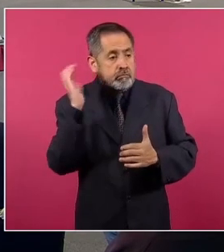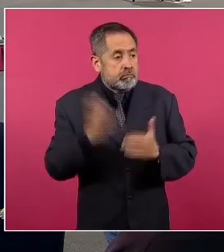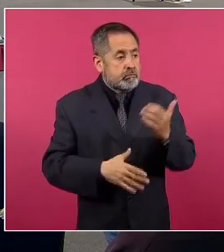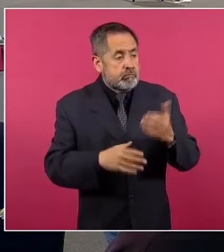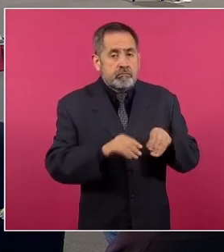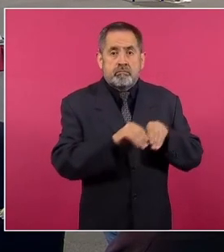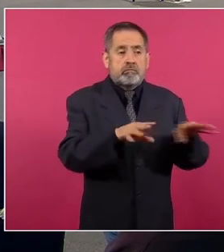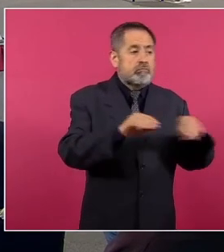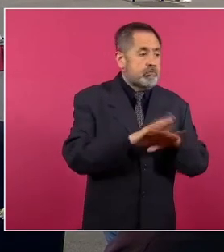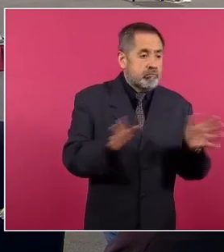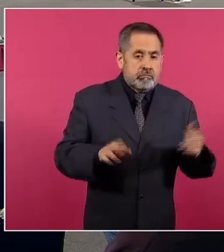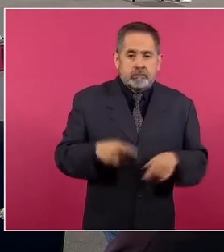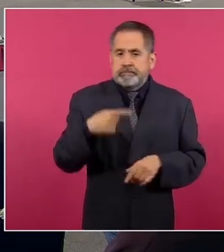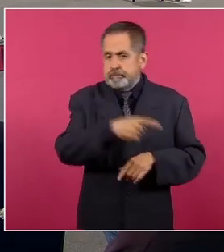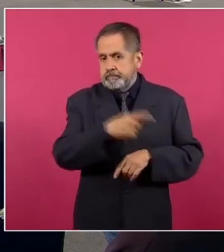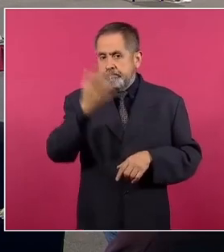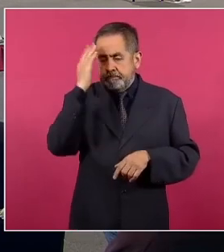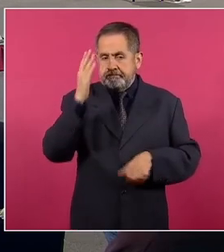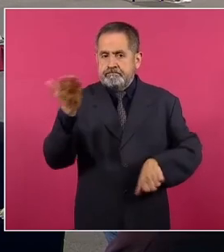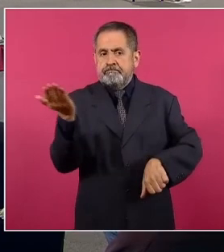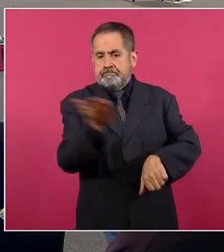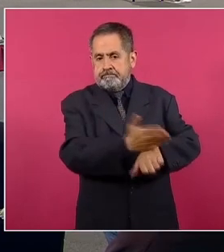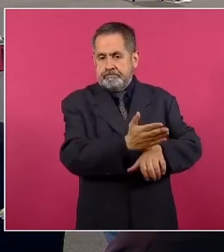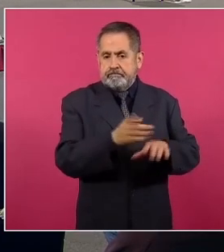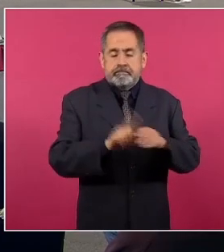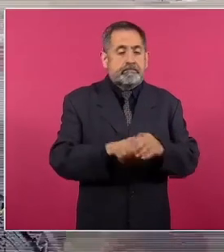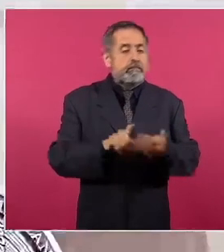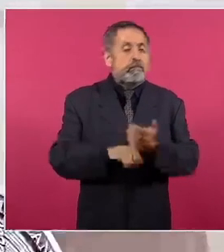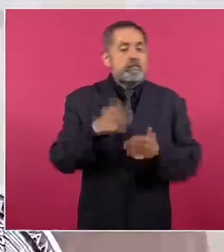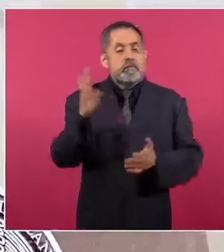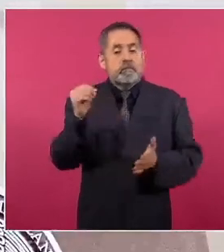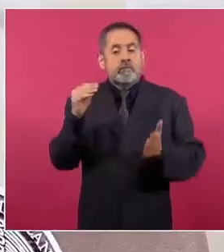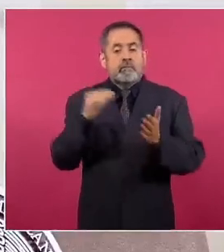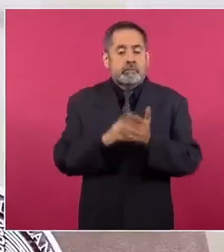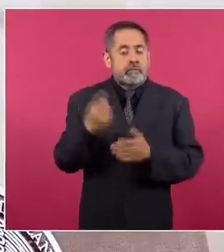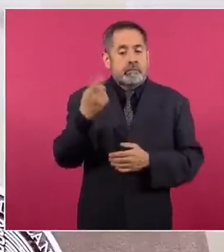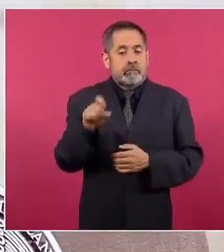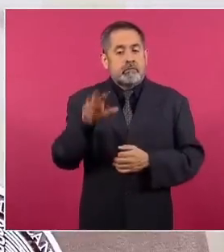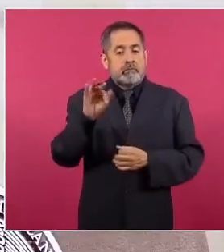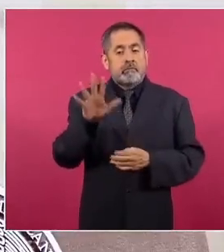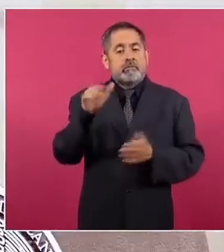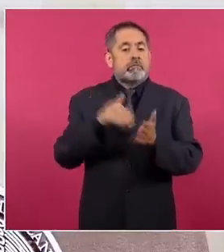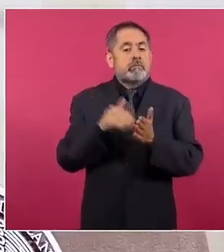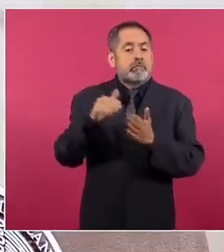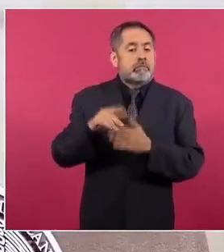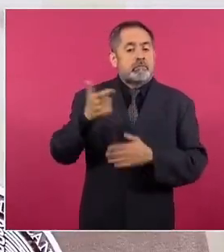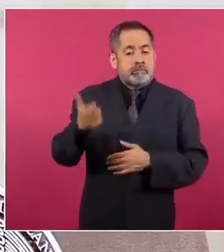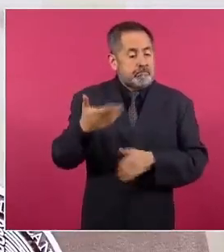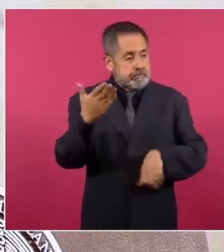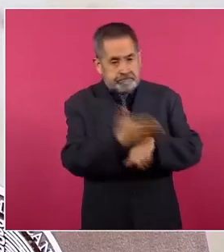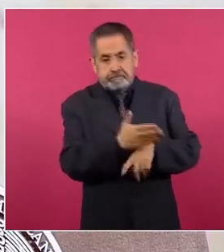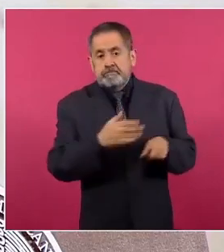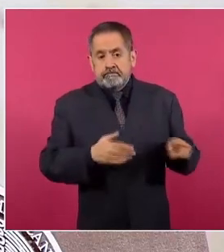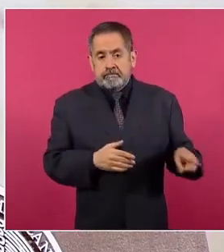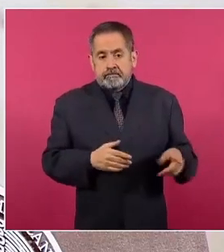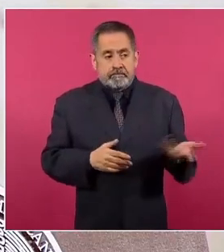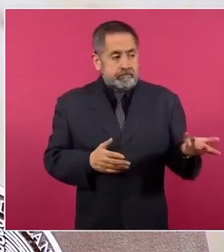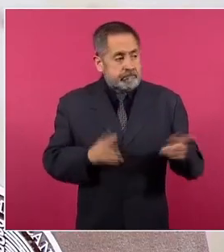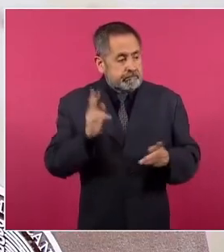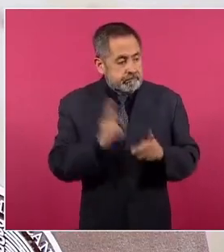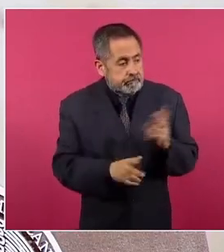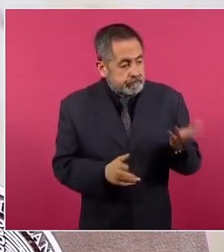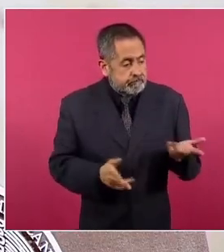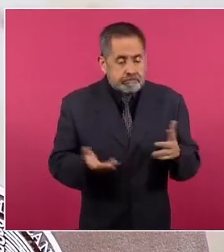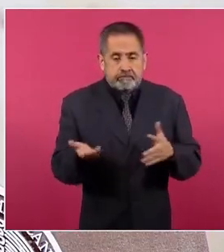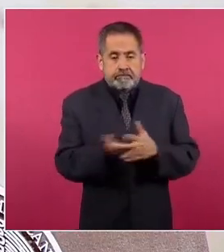porque recibió una sanción, fíjese nada más, de 9 mil 145 millones de pesos, la cual está suspendida